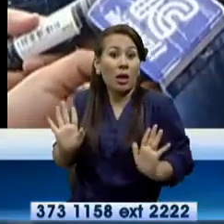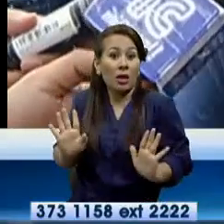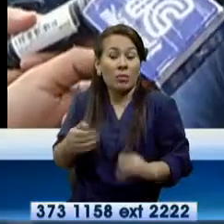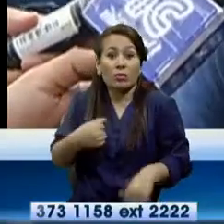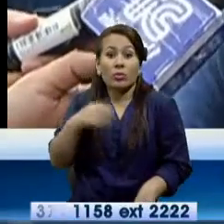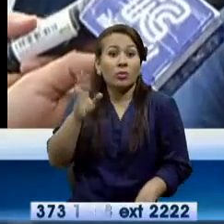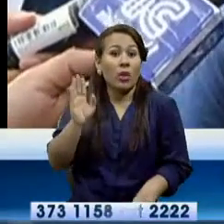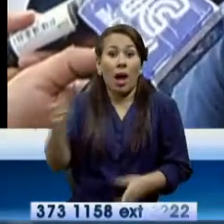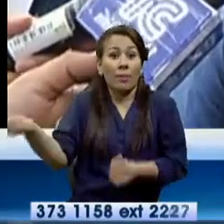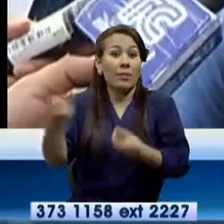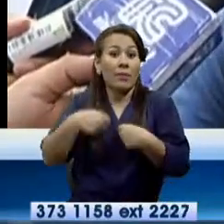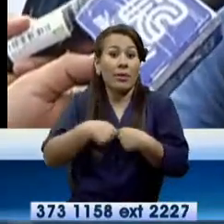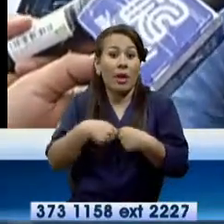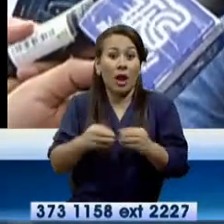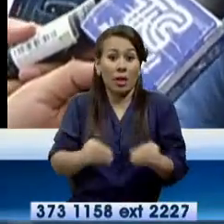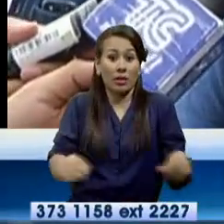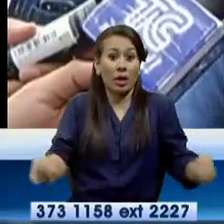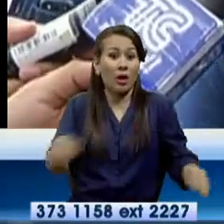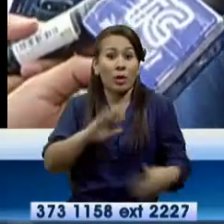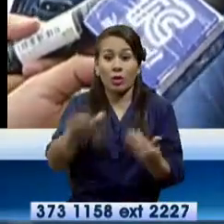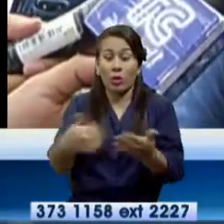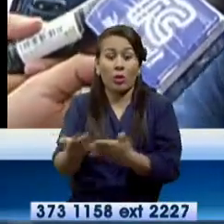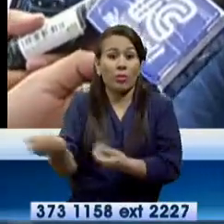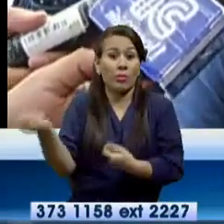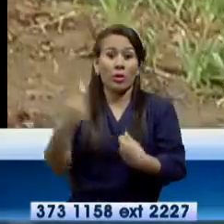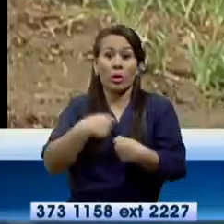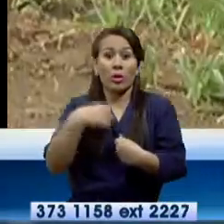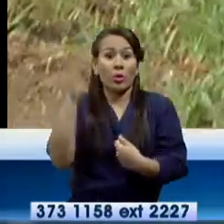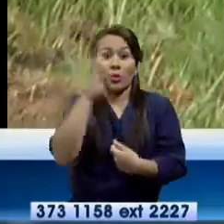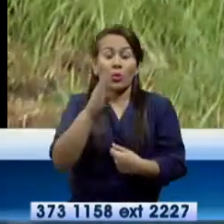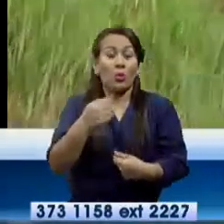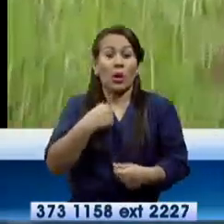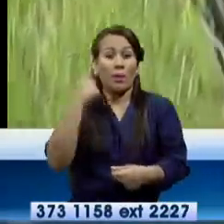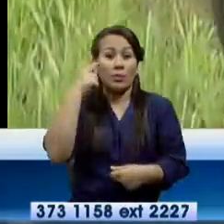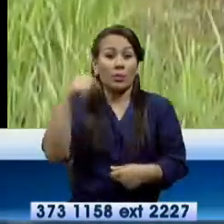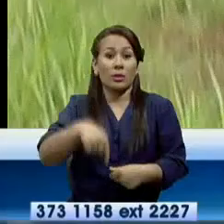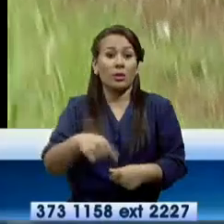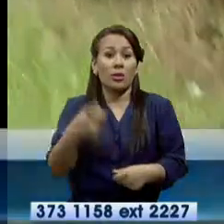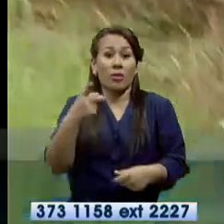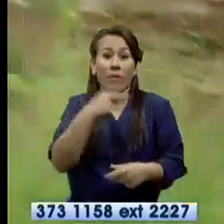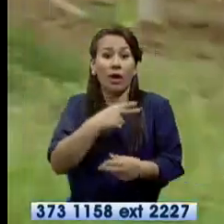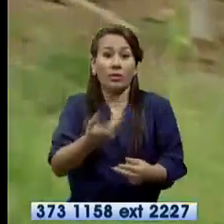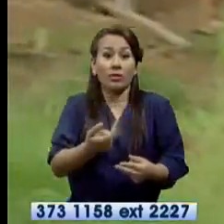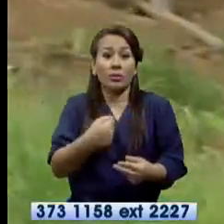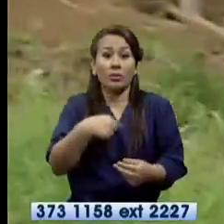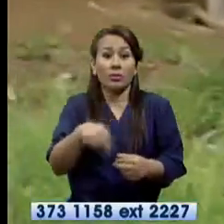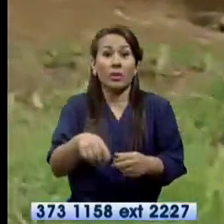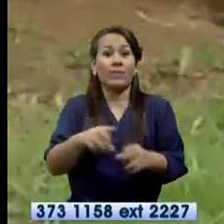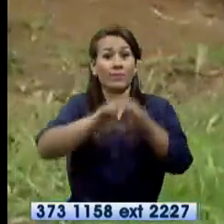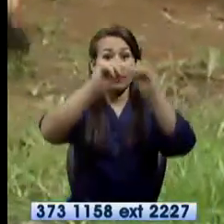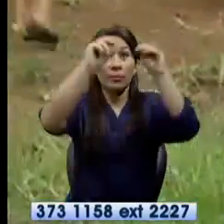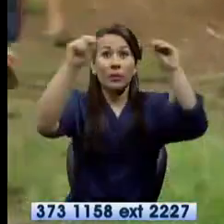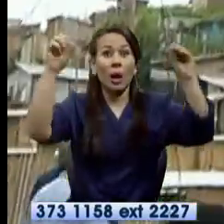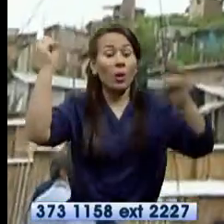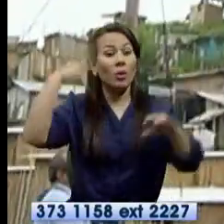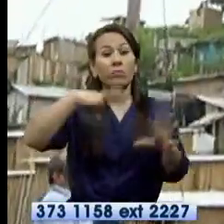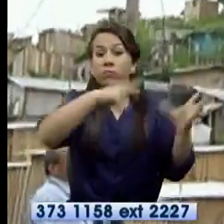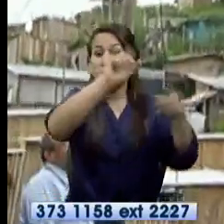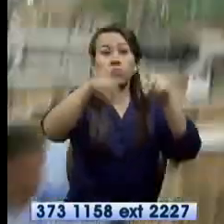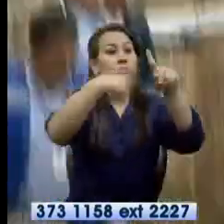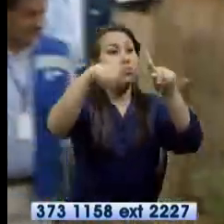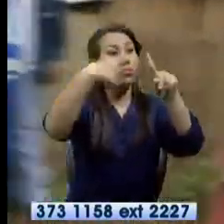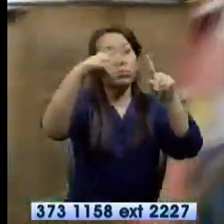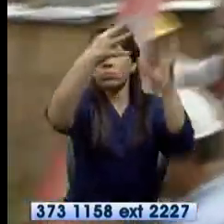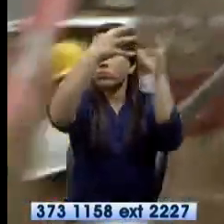nosotros no, nada, a mí me dieron el mal terreno. A mí me dieron cosas del terreno, me lo di y le vine y le ponen. Fueron metros de líneas eléctricas retiradas a las viviendas. Se